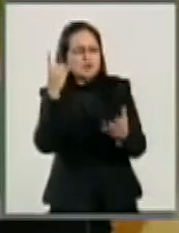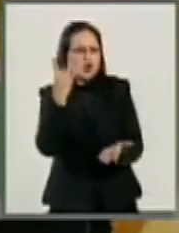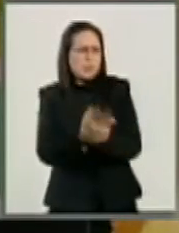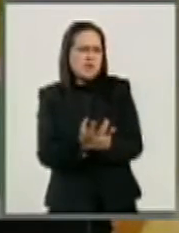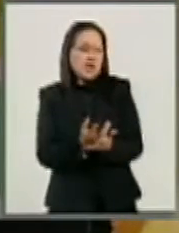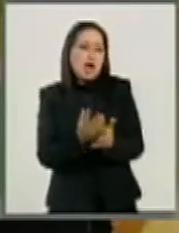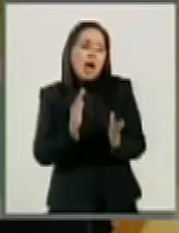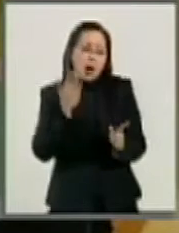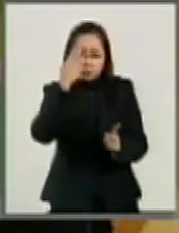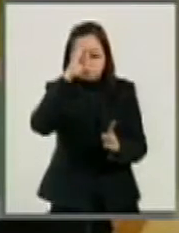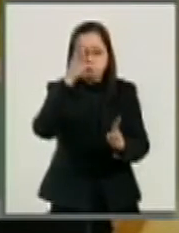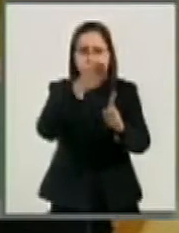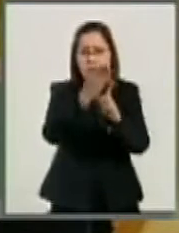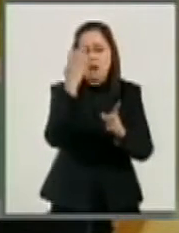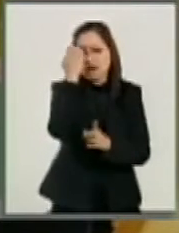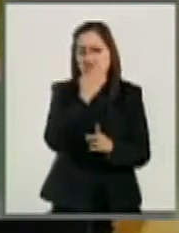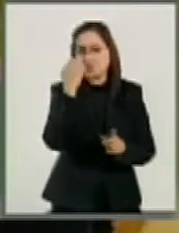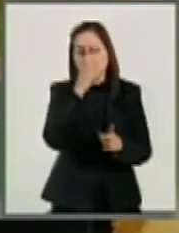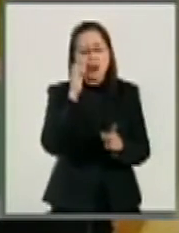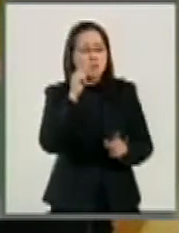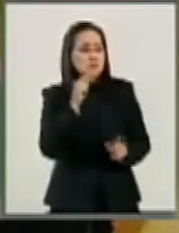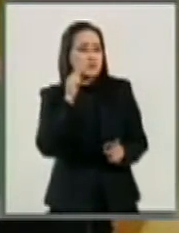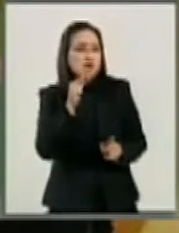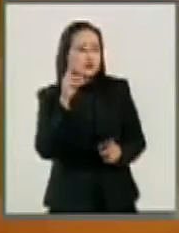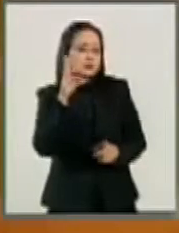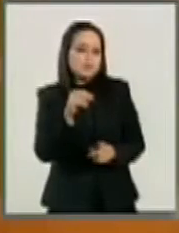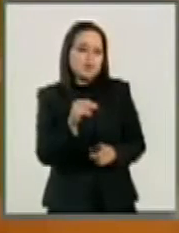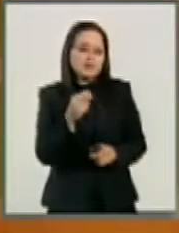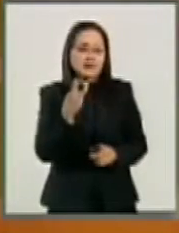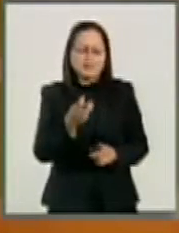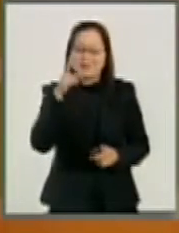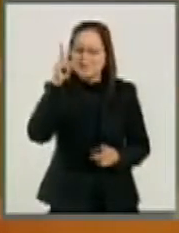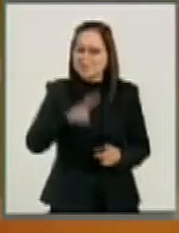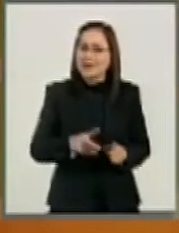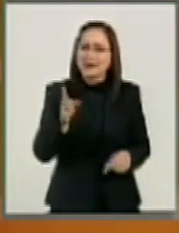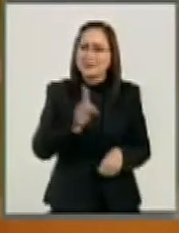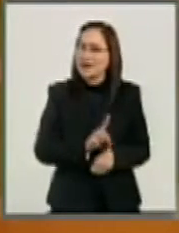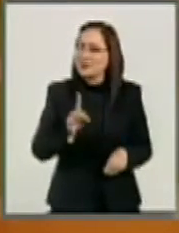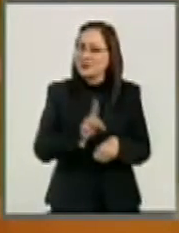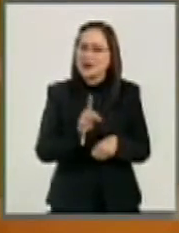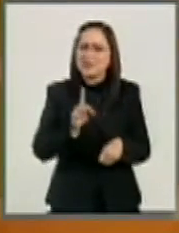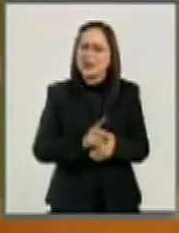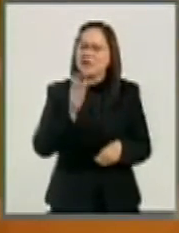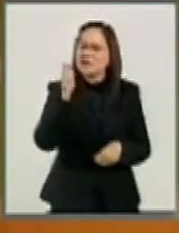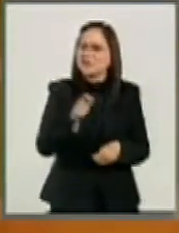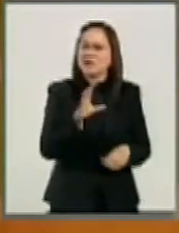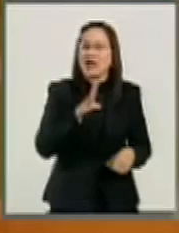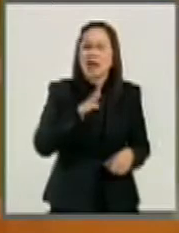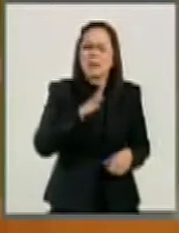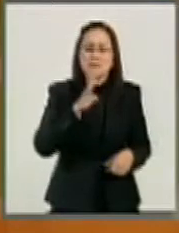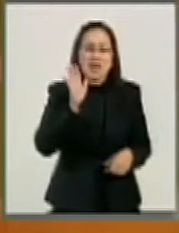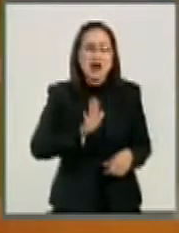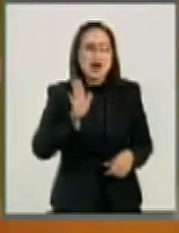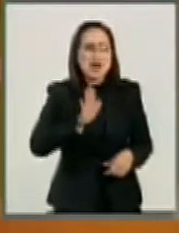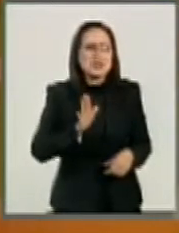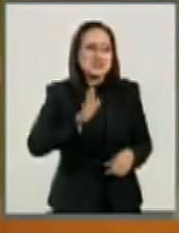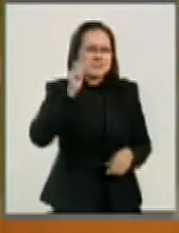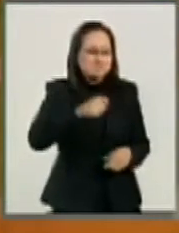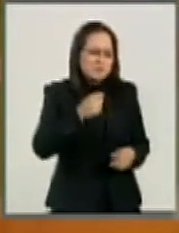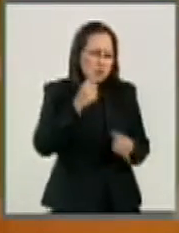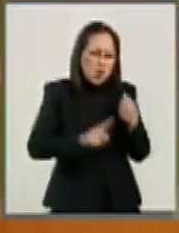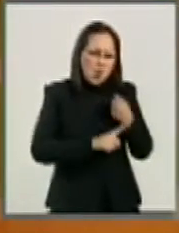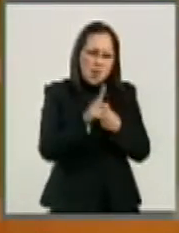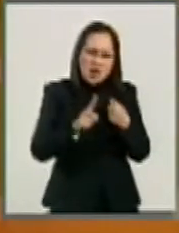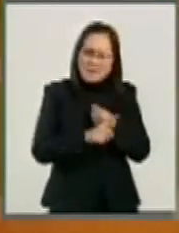académico, es una realidad cotidiana, una herida abierta que está sangrando, una de tantas